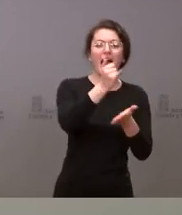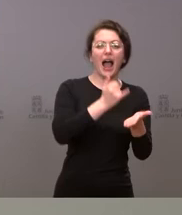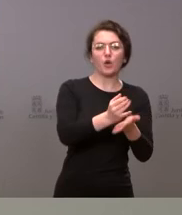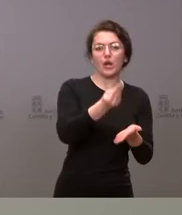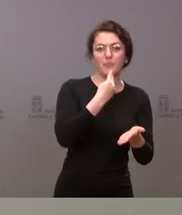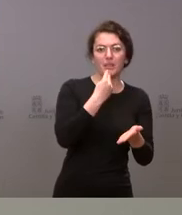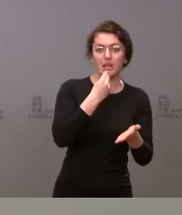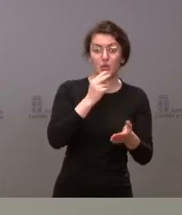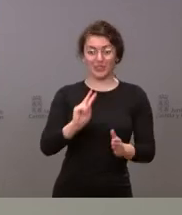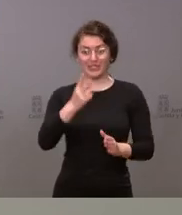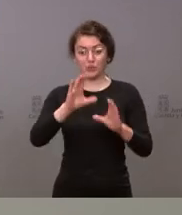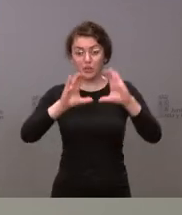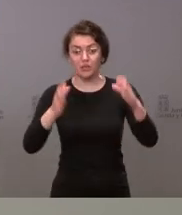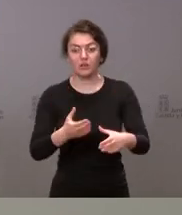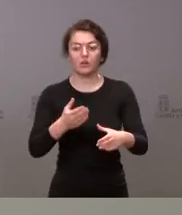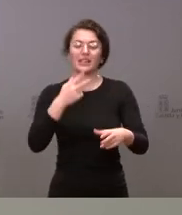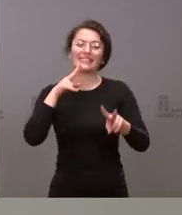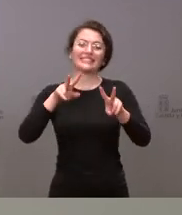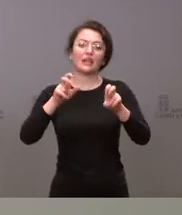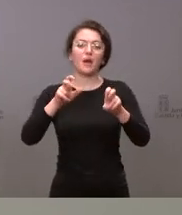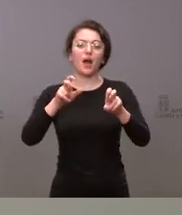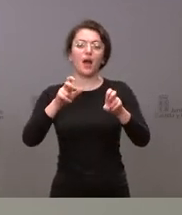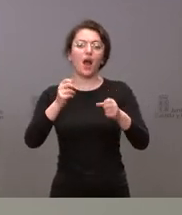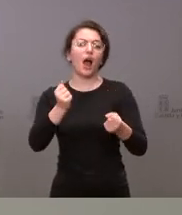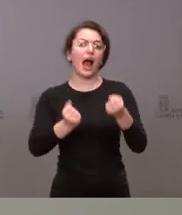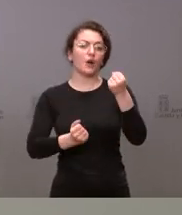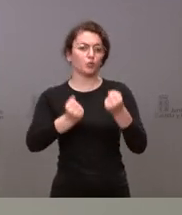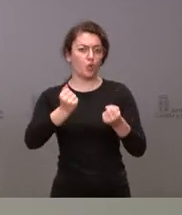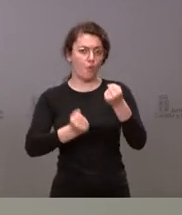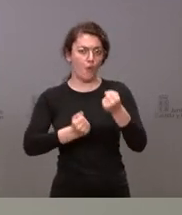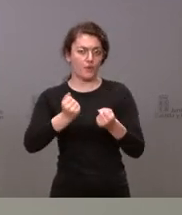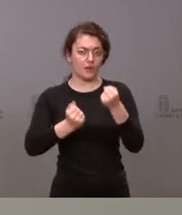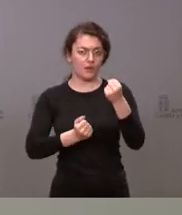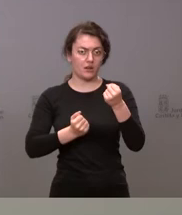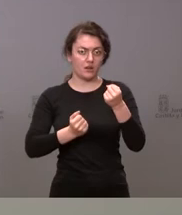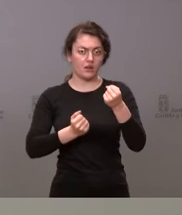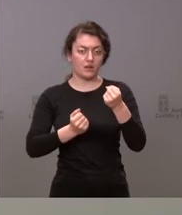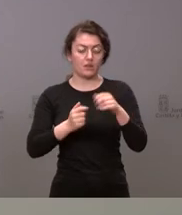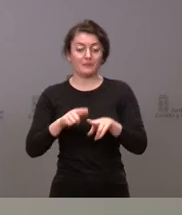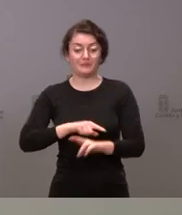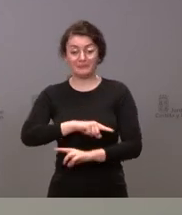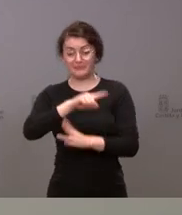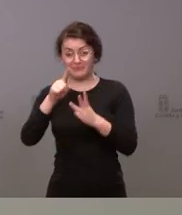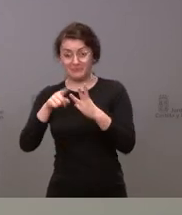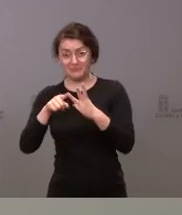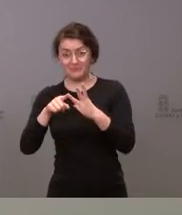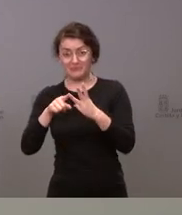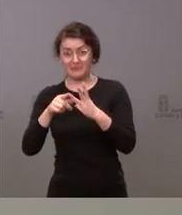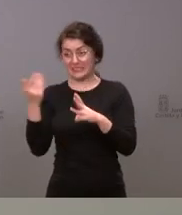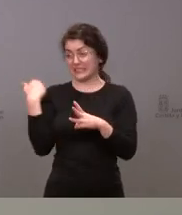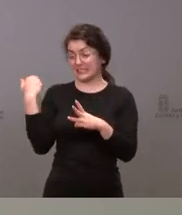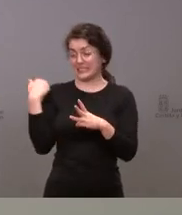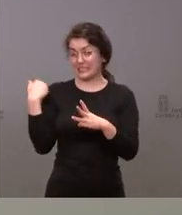con el sector del automóvil en relación con este parte del vehículo eléctrico y conectado tuvimos a principios